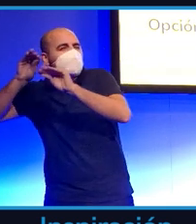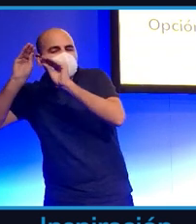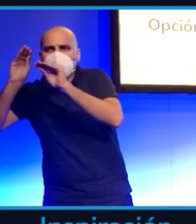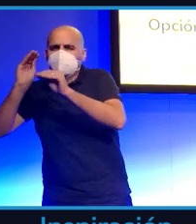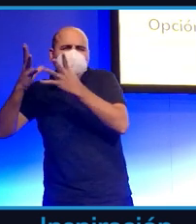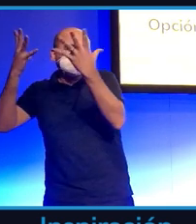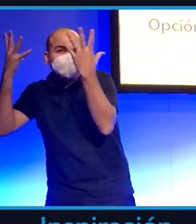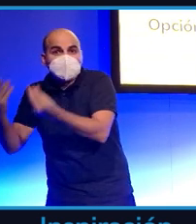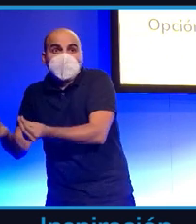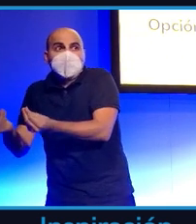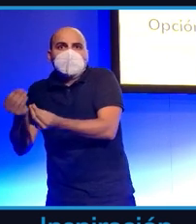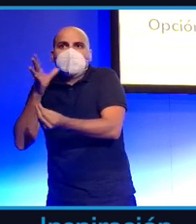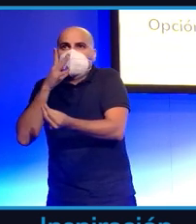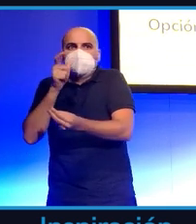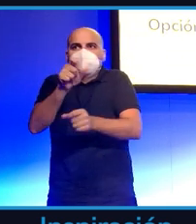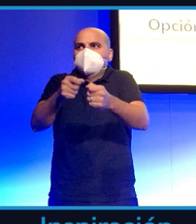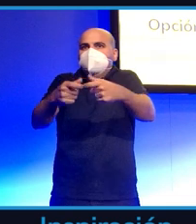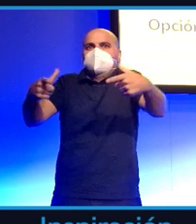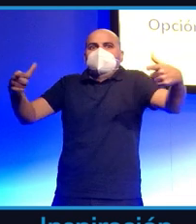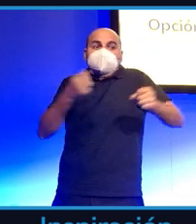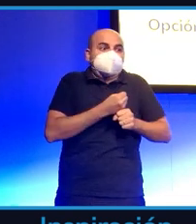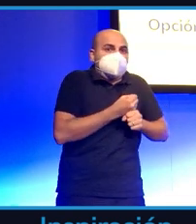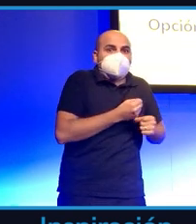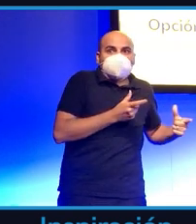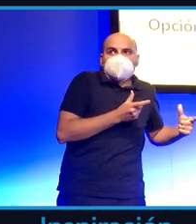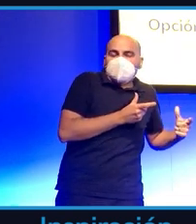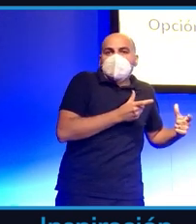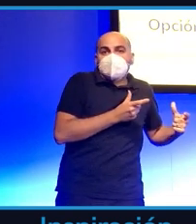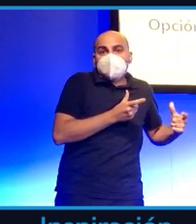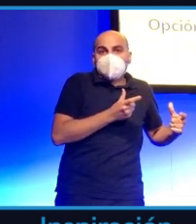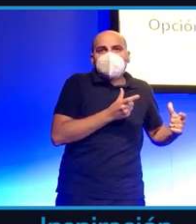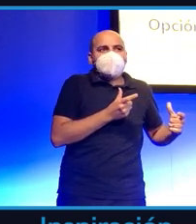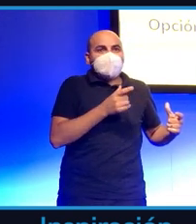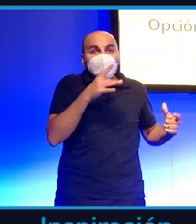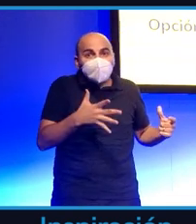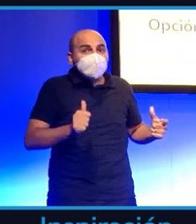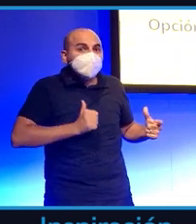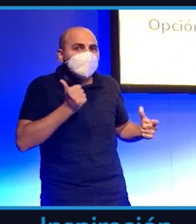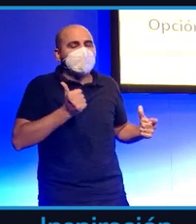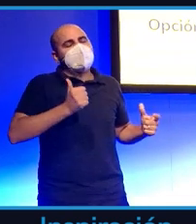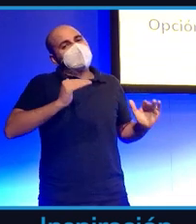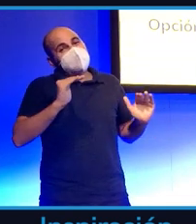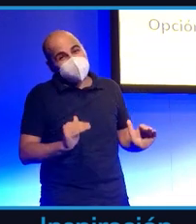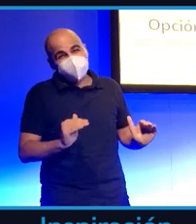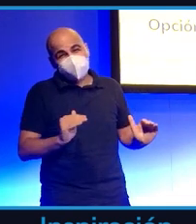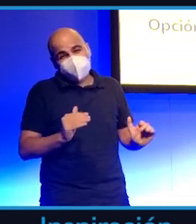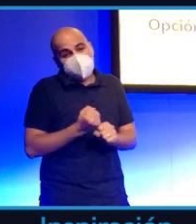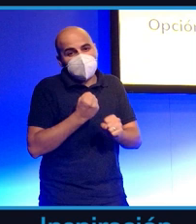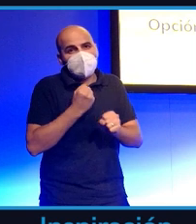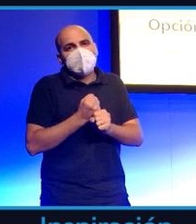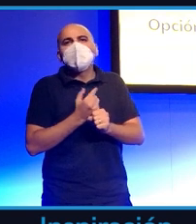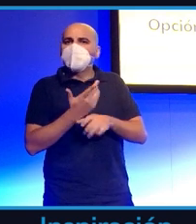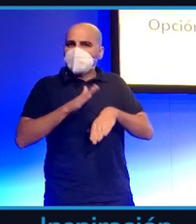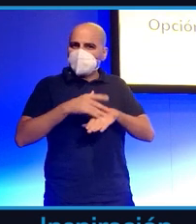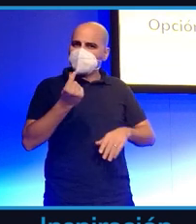de tener trabajo o al menos de tener lo que entendíamos antes que era un trabajo, que era algo que te sirviera para vivir durante